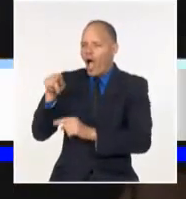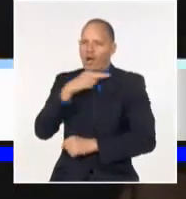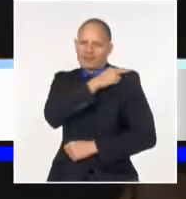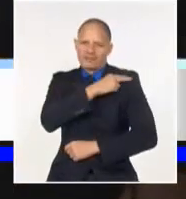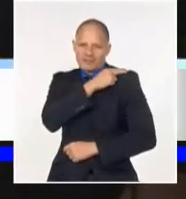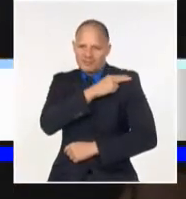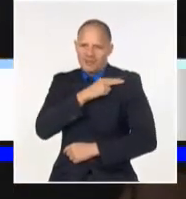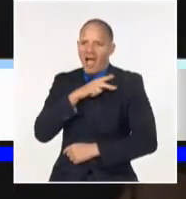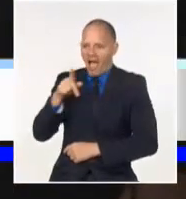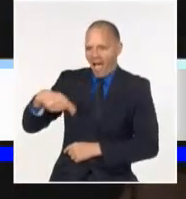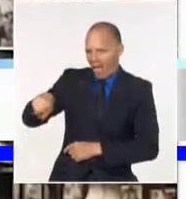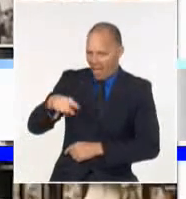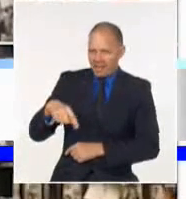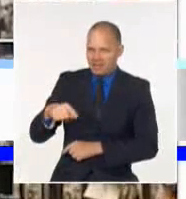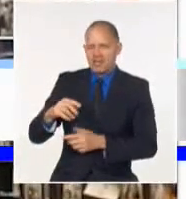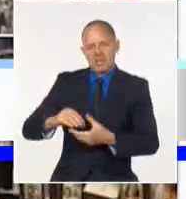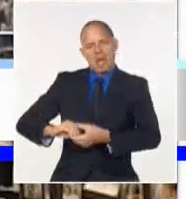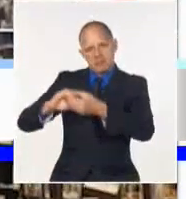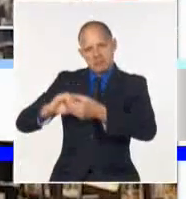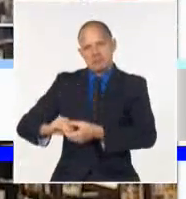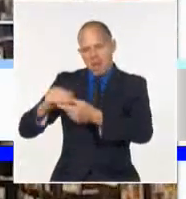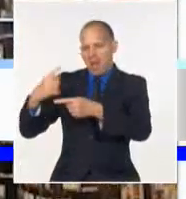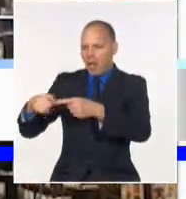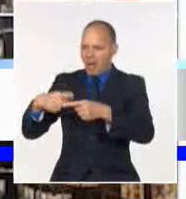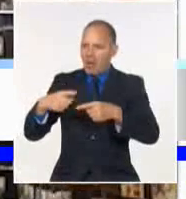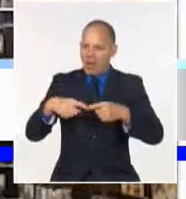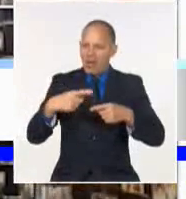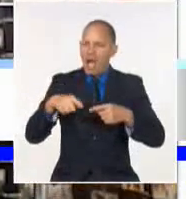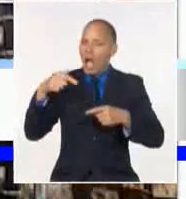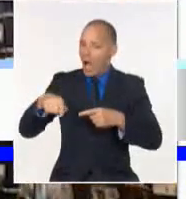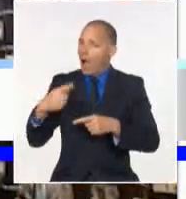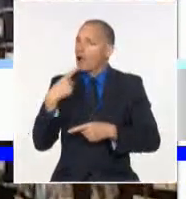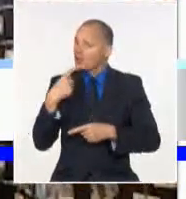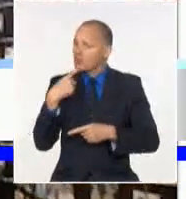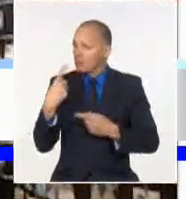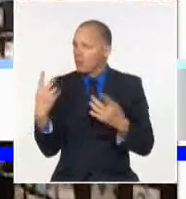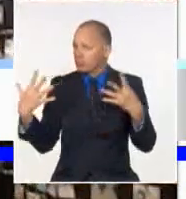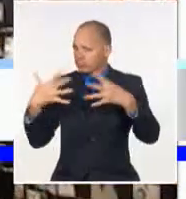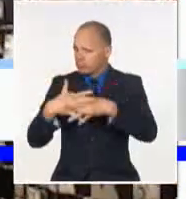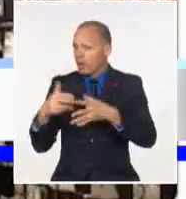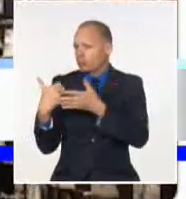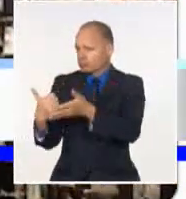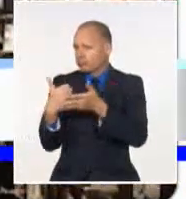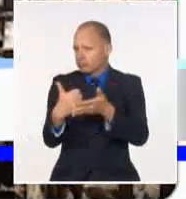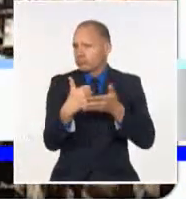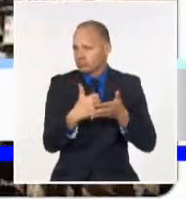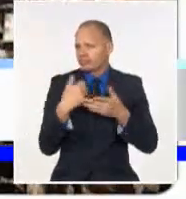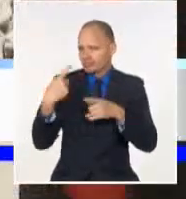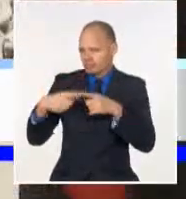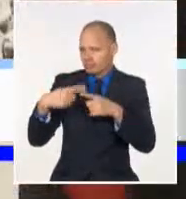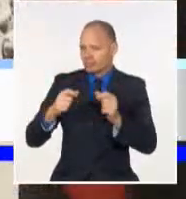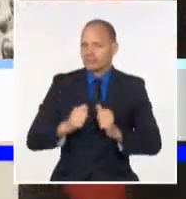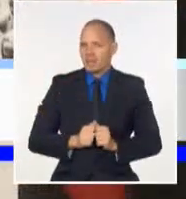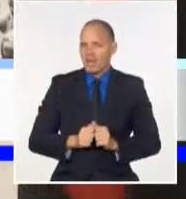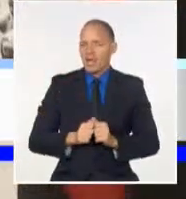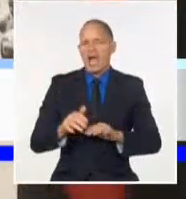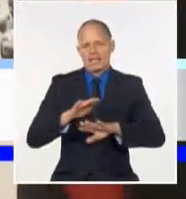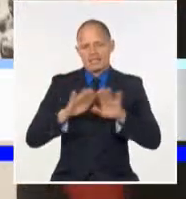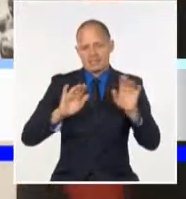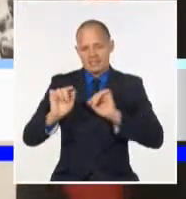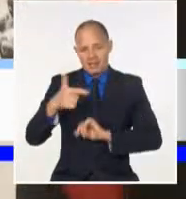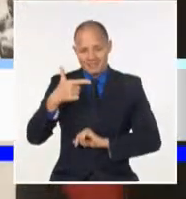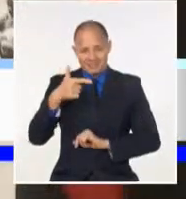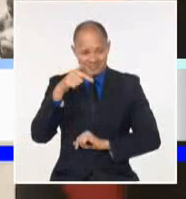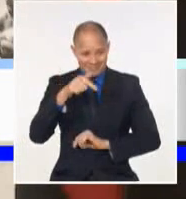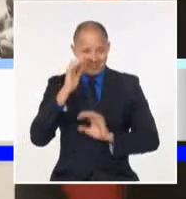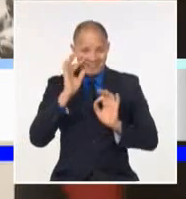el compromiso de Cuba en trabajar para incrementar la cooperación en todas las esferas. Con anterioridad, Valdés Mesa visitó el memorial del genocidio,